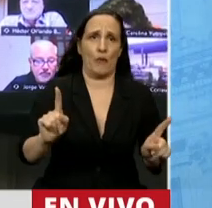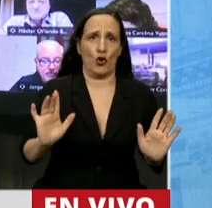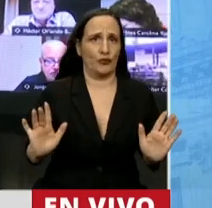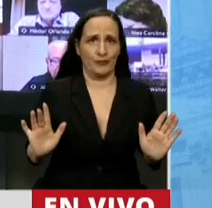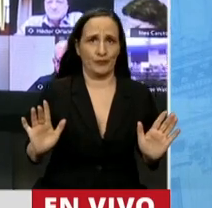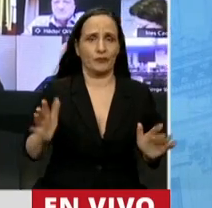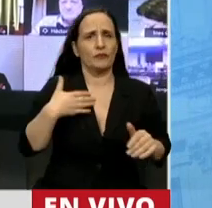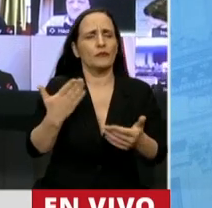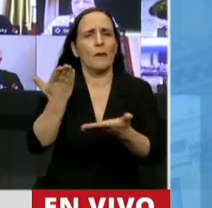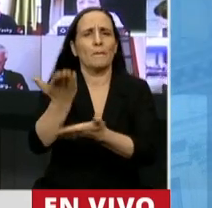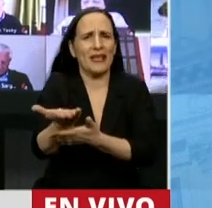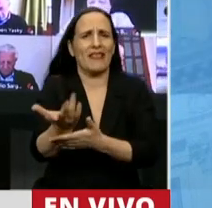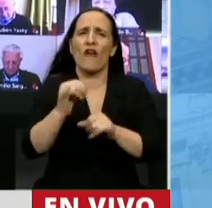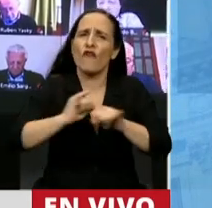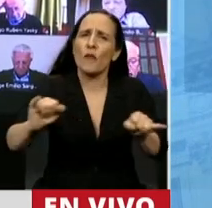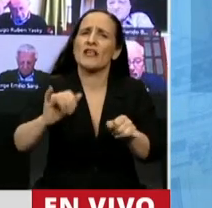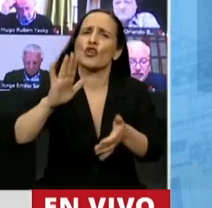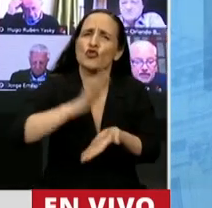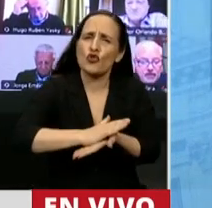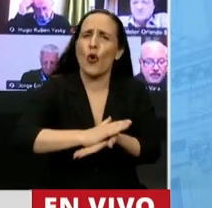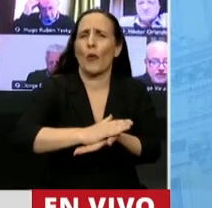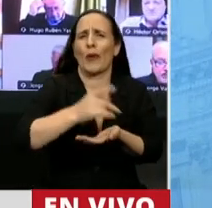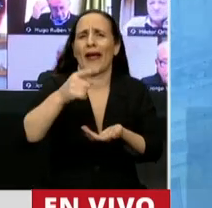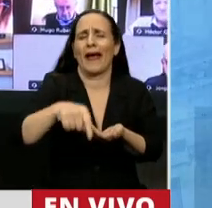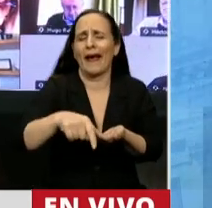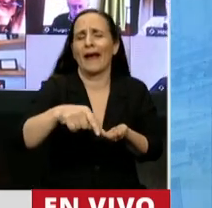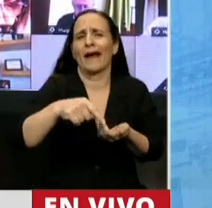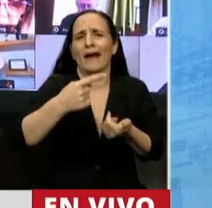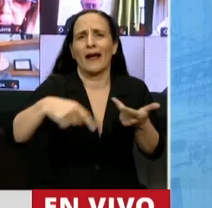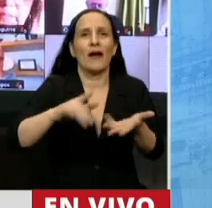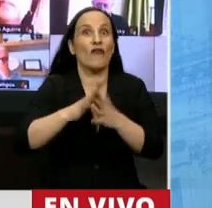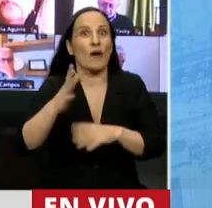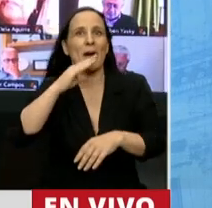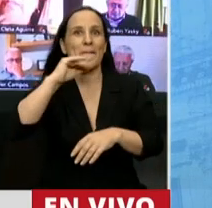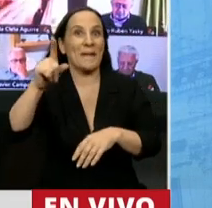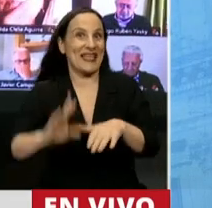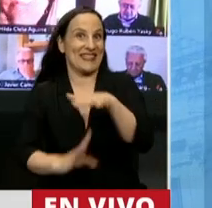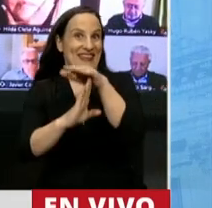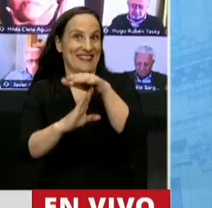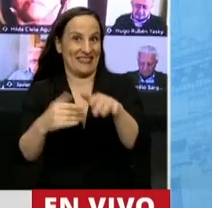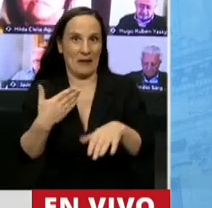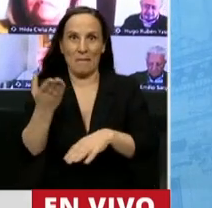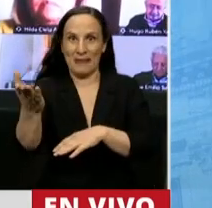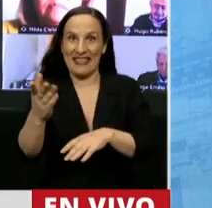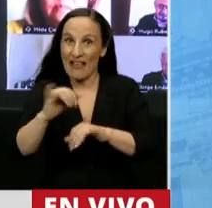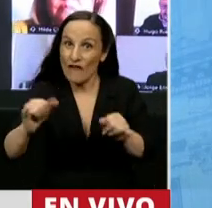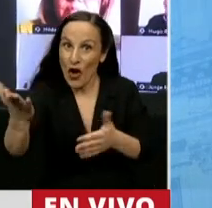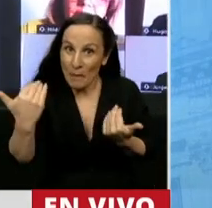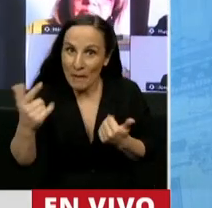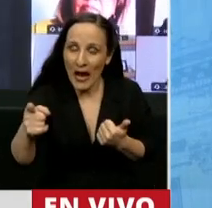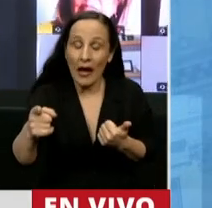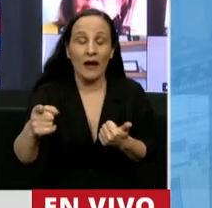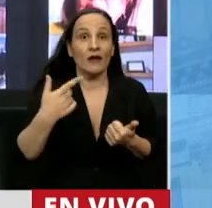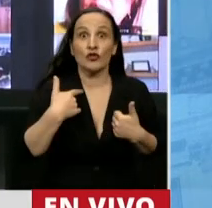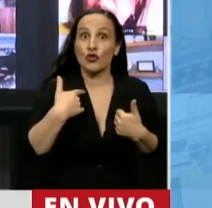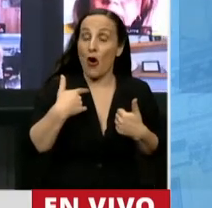pedido información sobre todas estas Cámaras del Massa Palutza al presidente de la Cámara de Diputados, me tuve que enterar